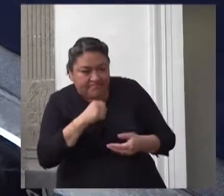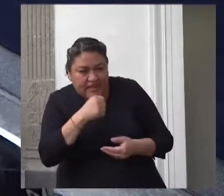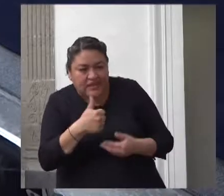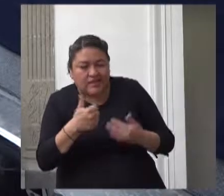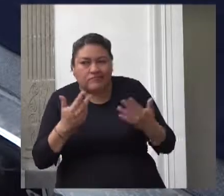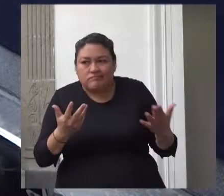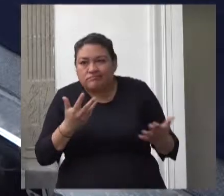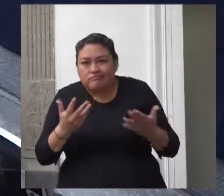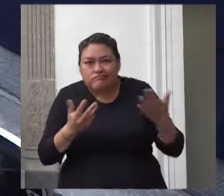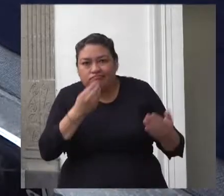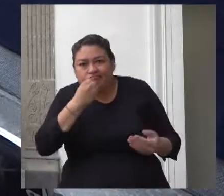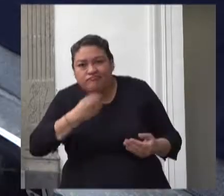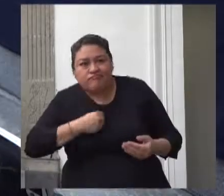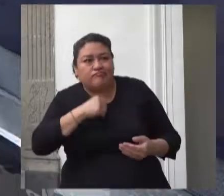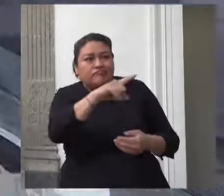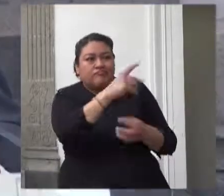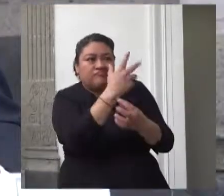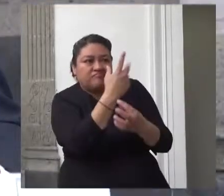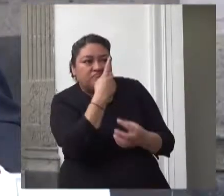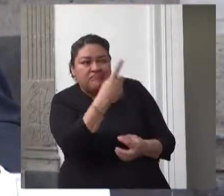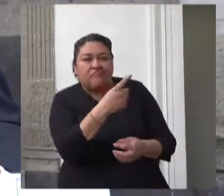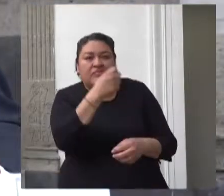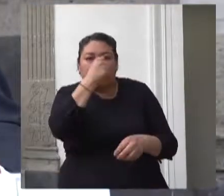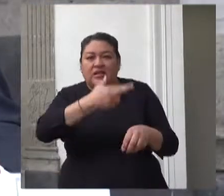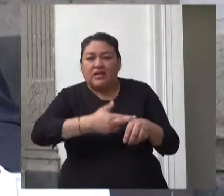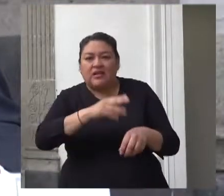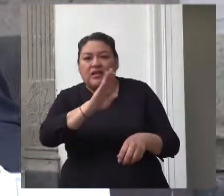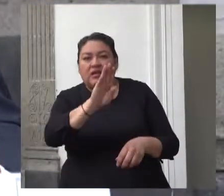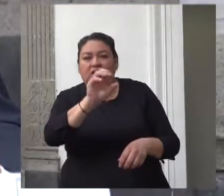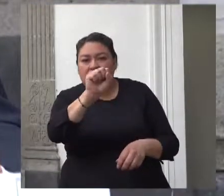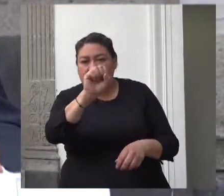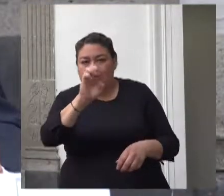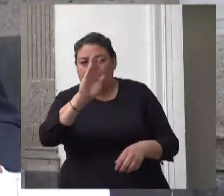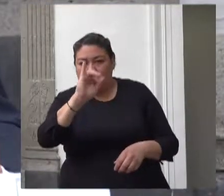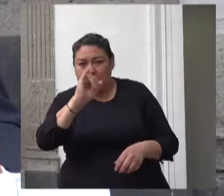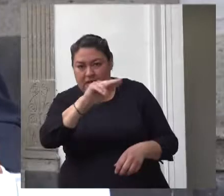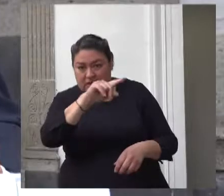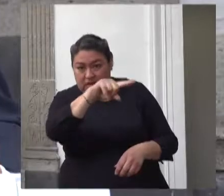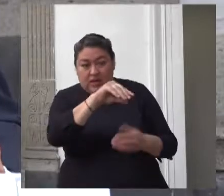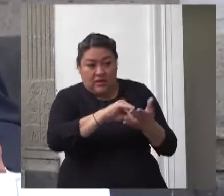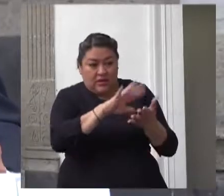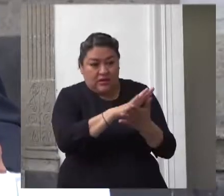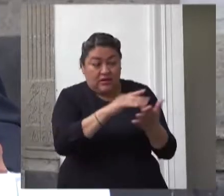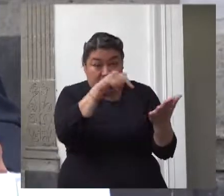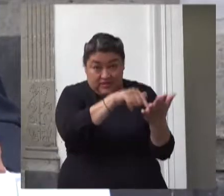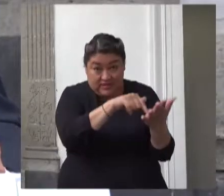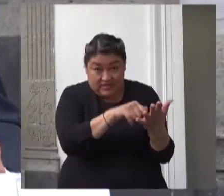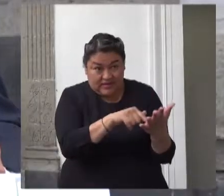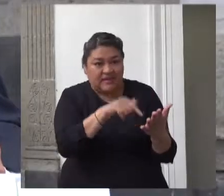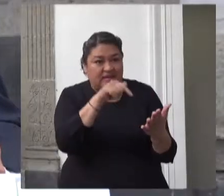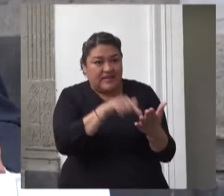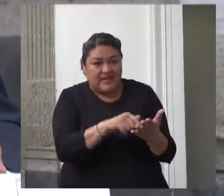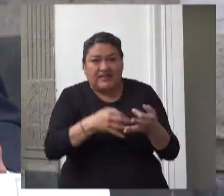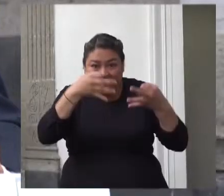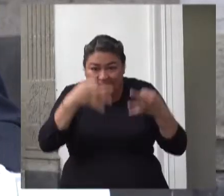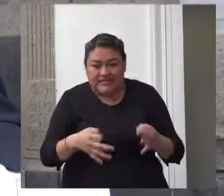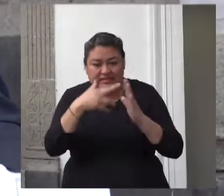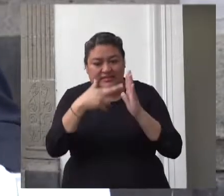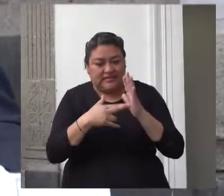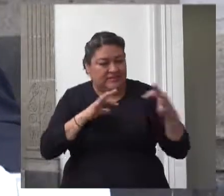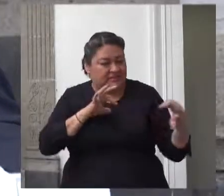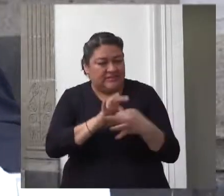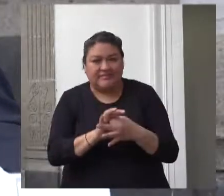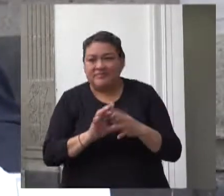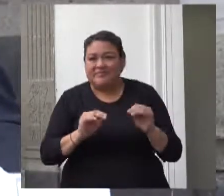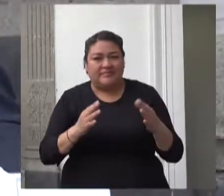de la Secretaría del Bienestar en el sentido de que su contenido no tenía impacto regulatorio